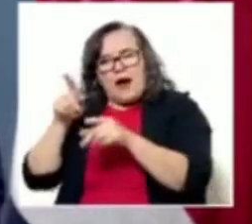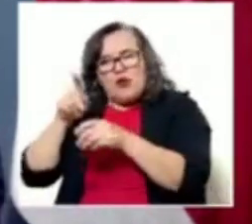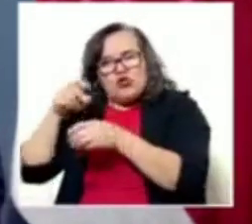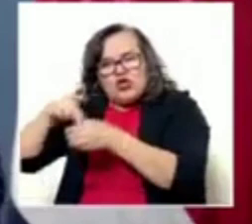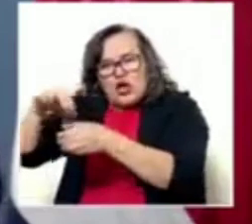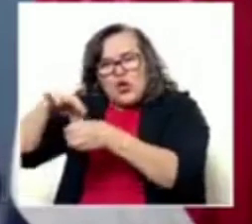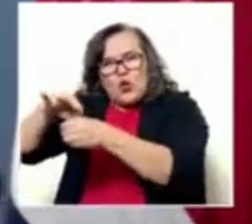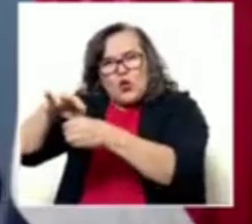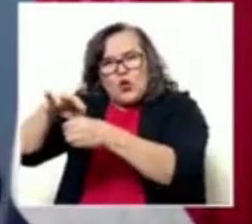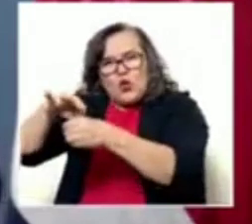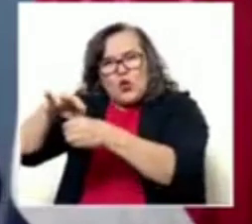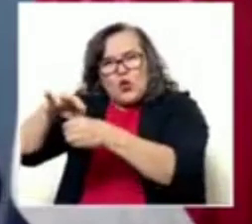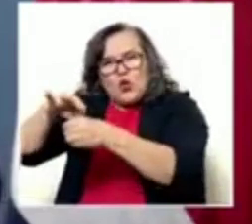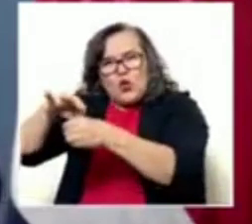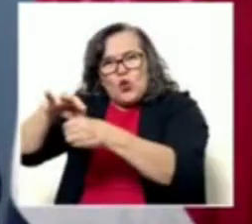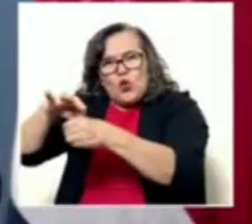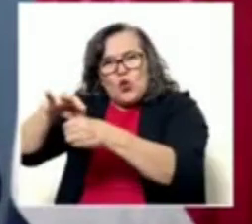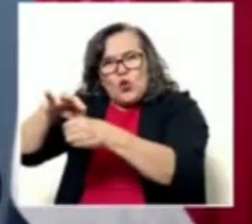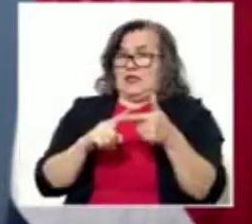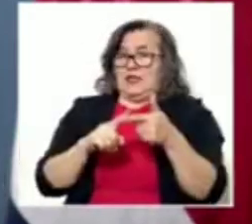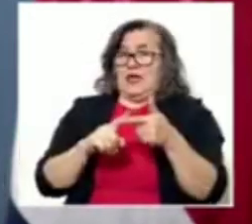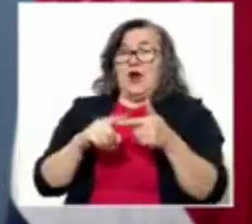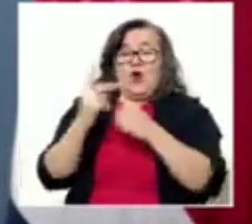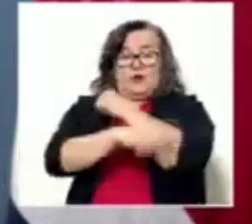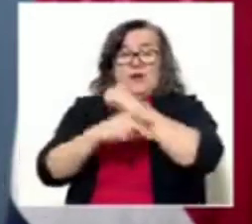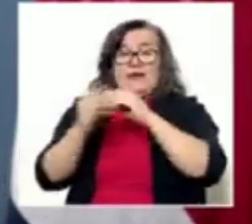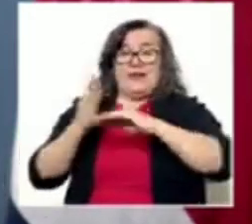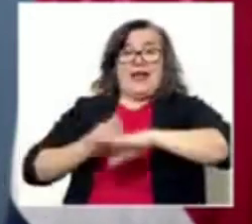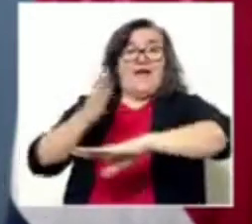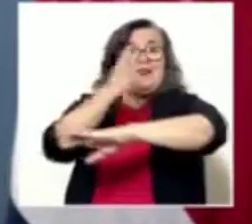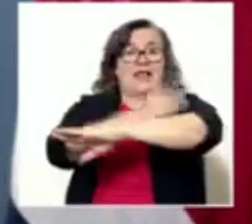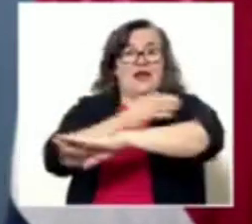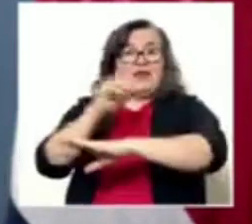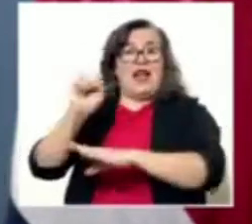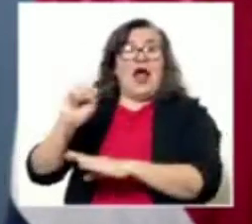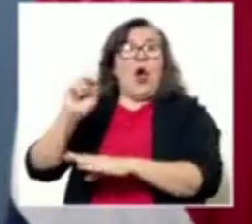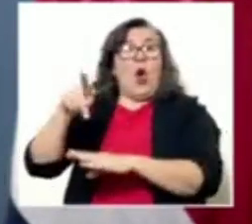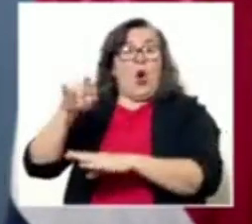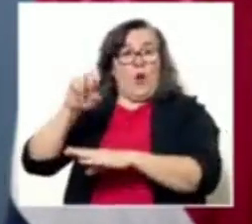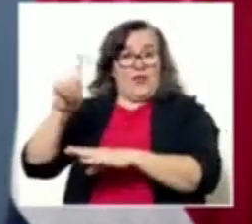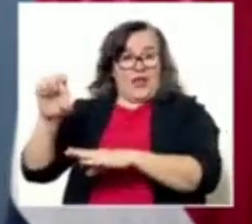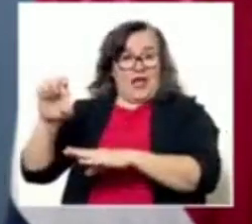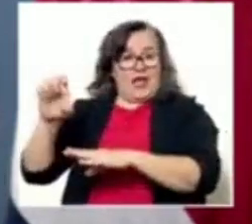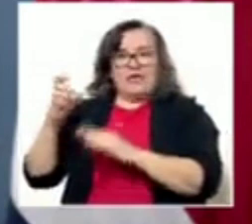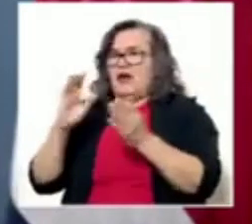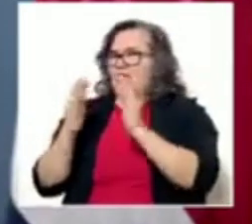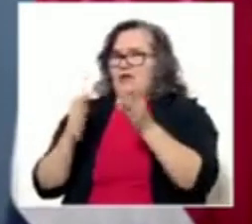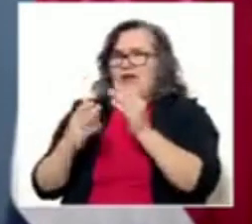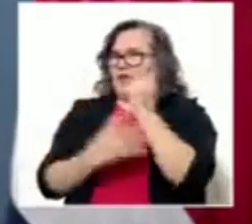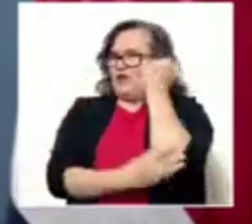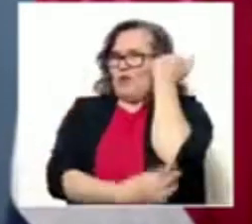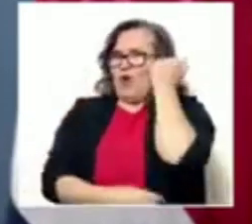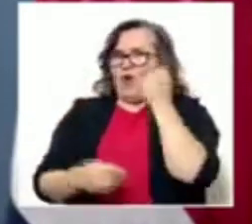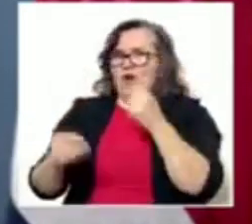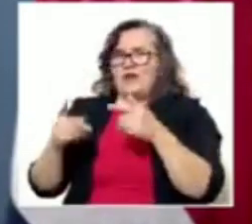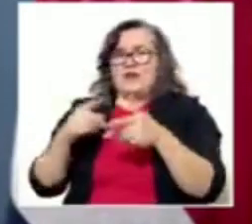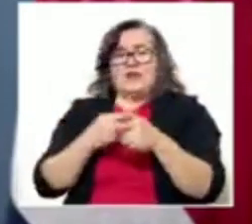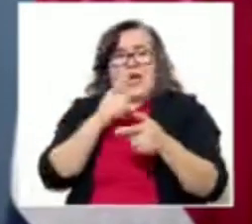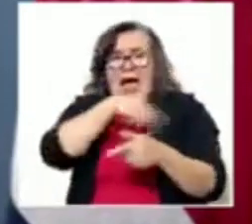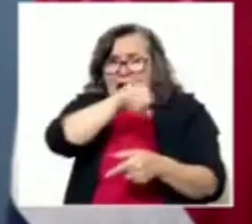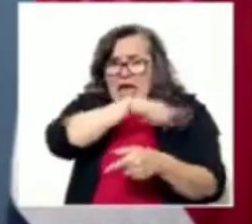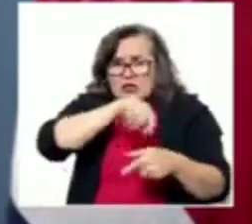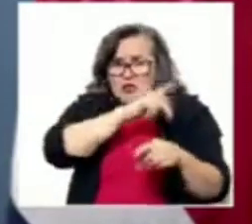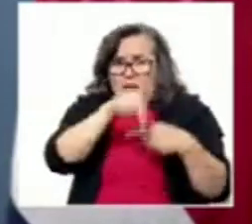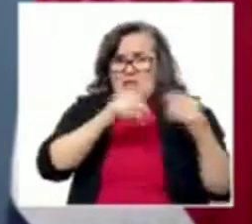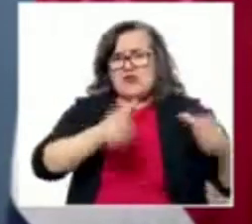países avanzados, como es la OCDE, ya no nos comparamos con países pobres, ya han eliminado. A me parece una idea